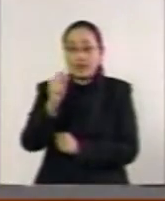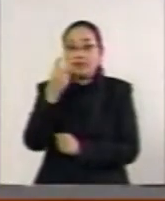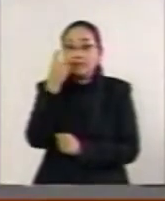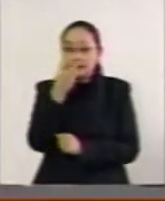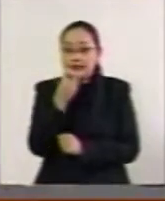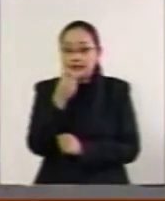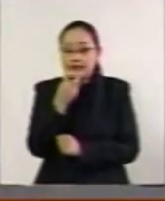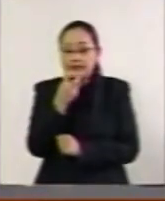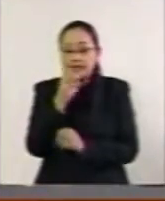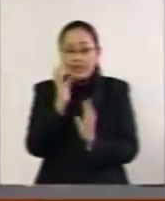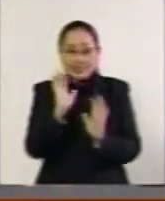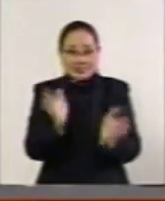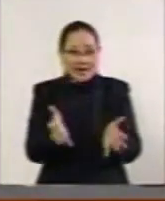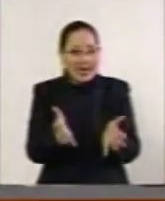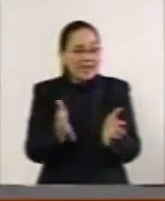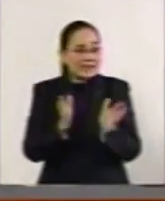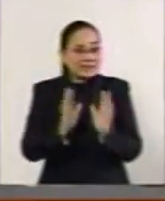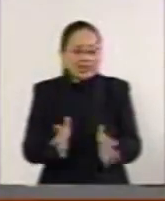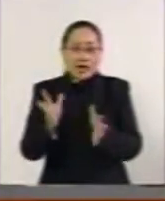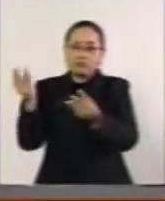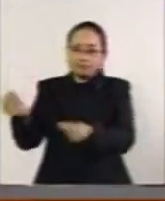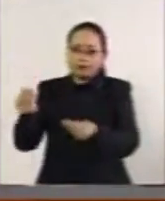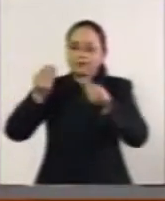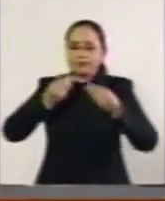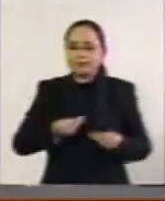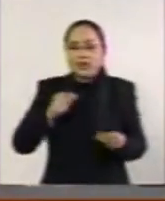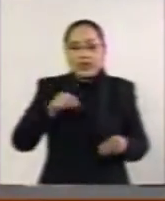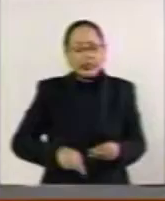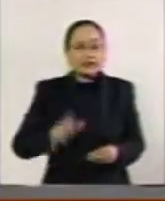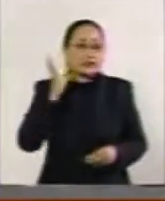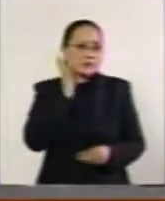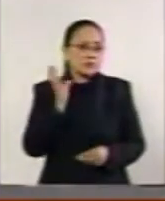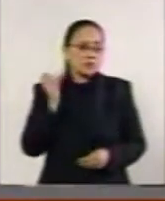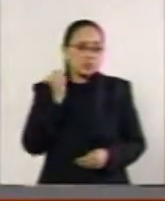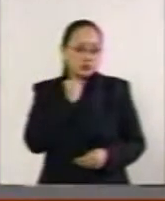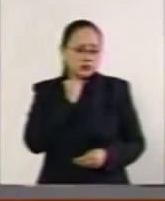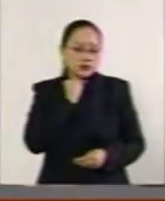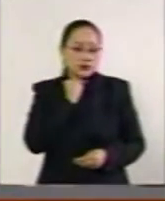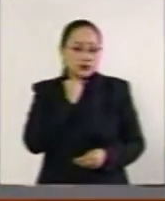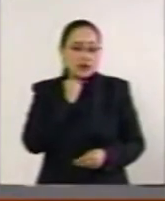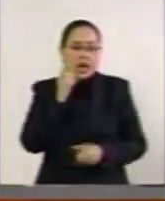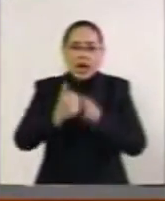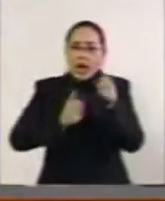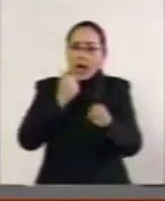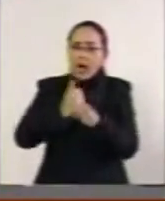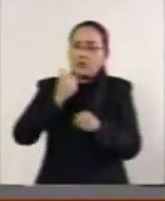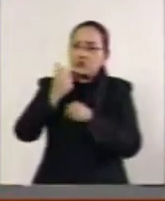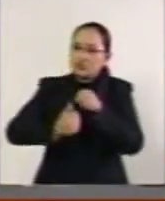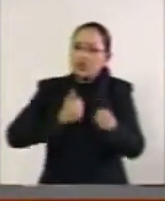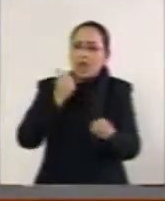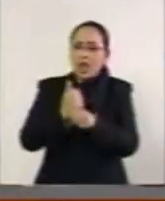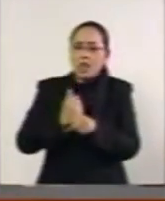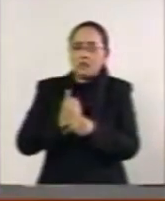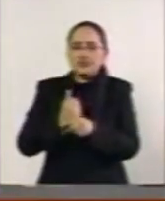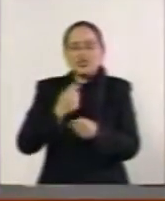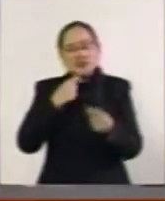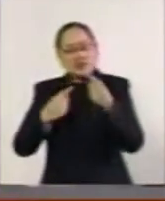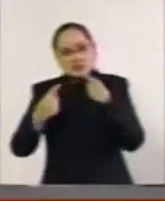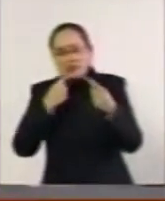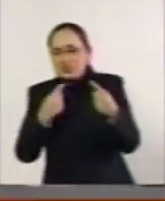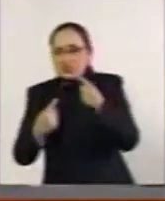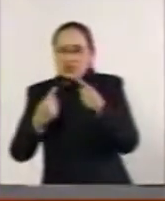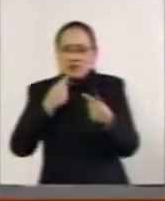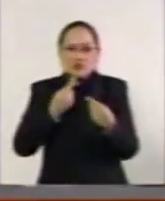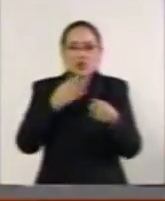ya, ya se envié al Senado de la República. Son muchos años, son muchas discusiones